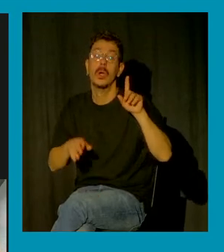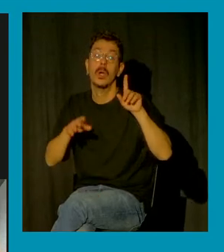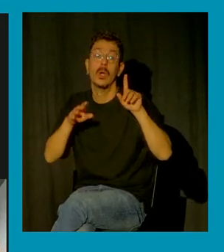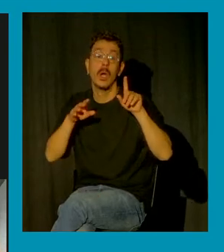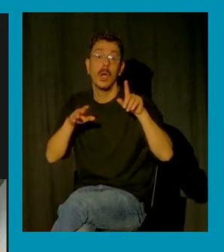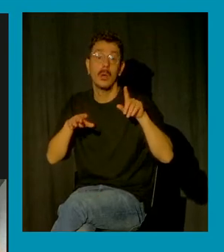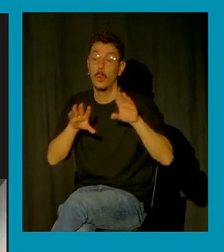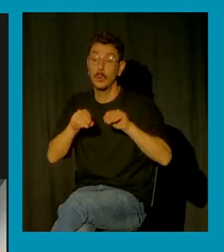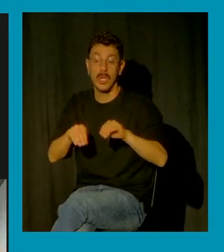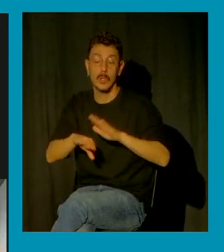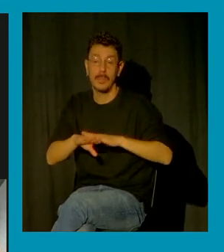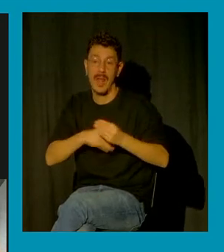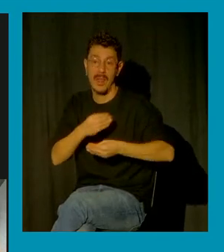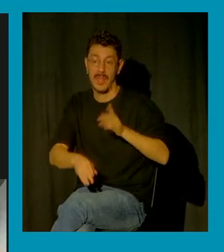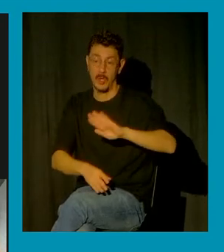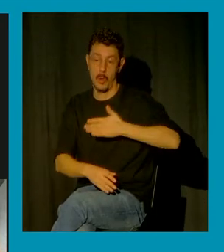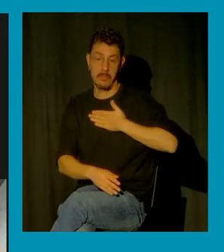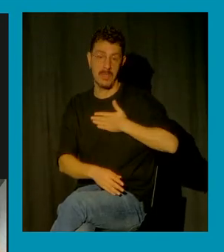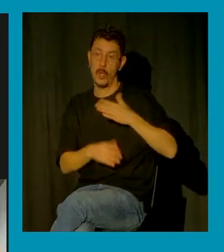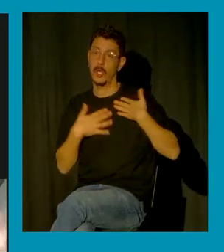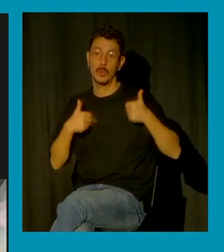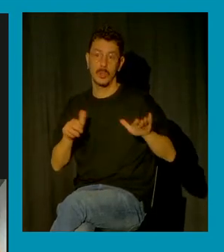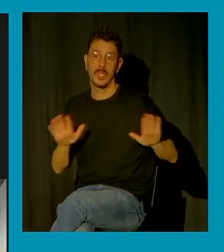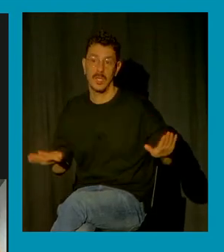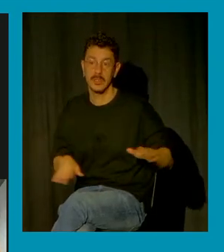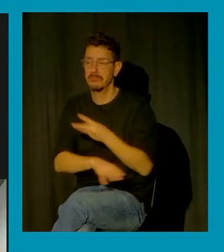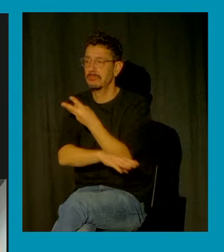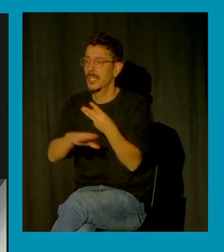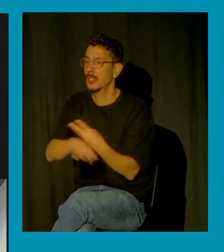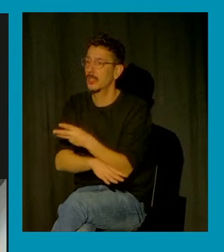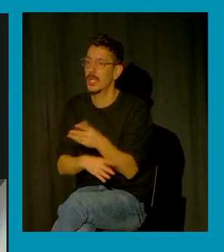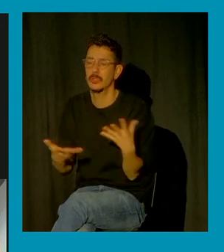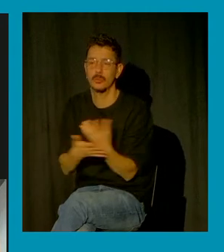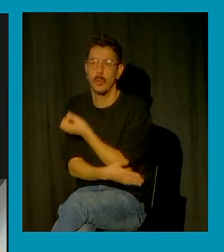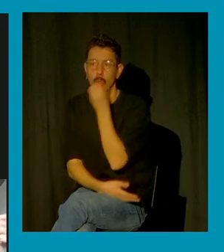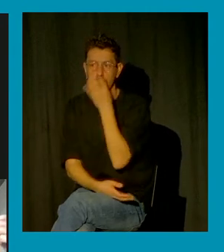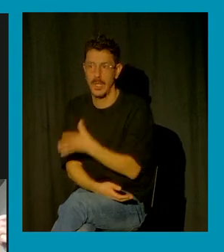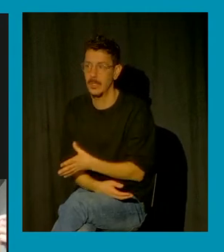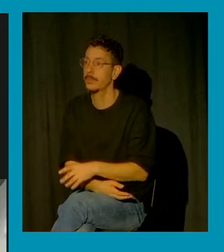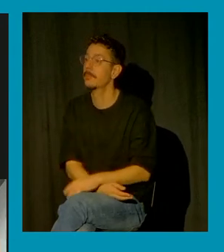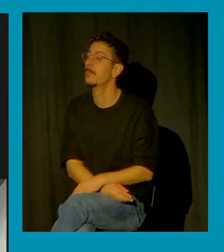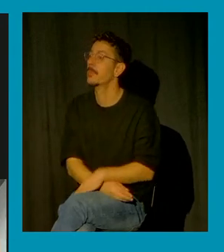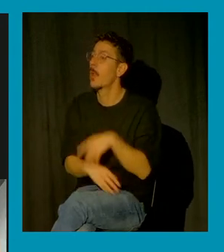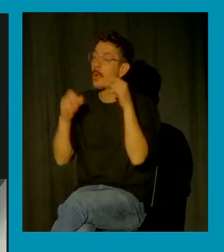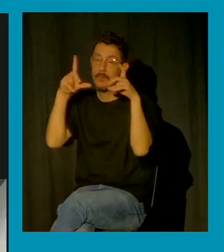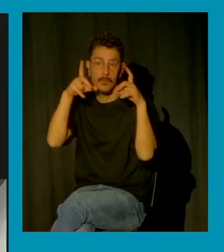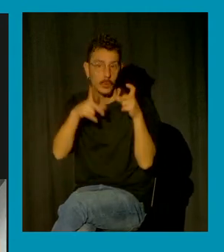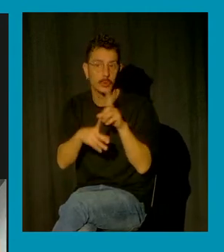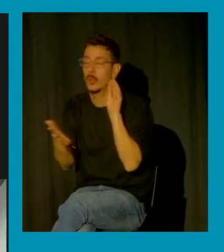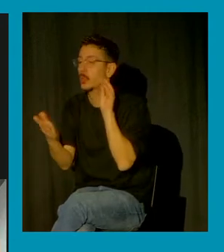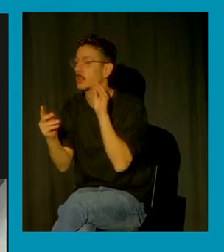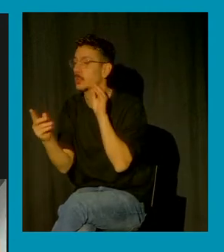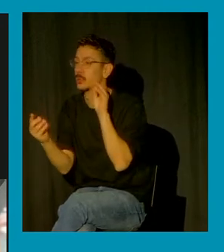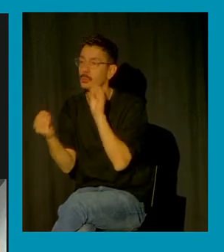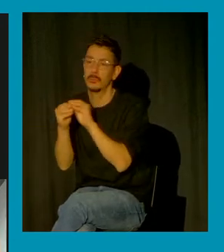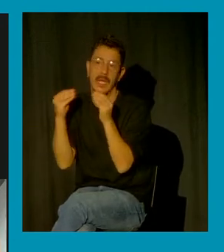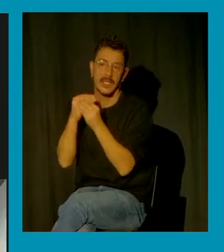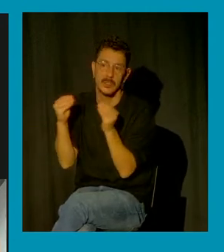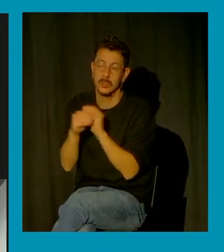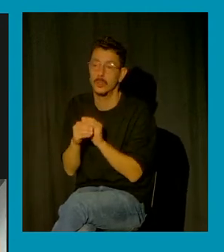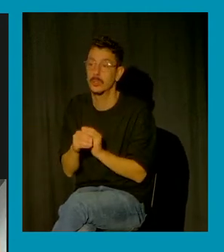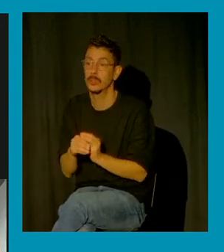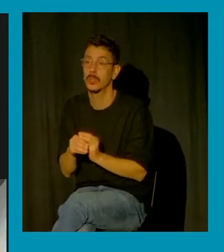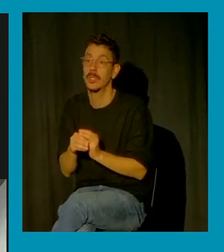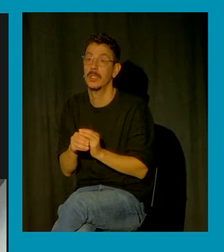durante las primeras tres horas todo fue bien le hacían fotos le daban besos a partir de la